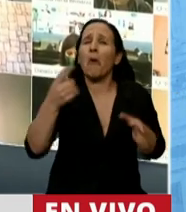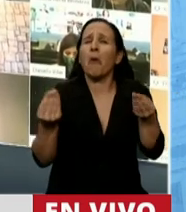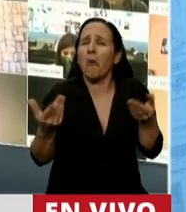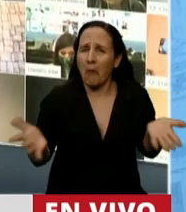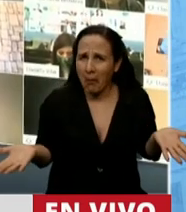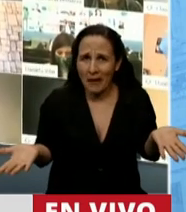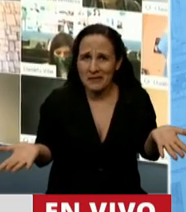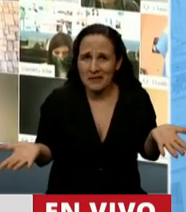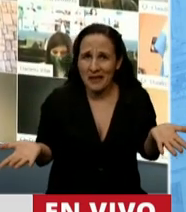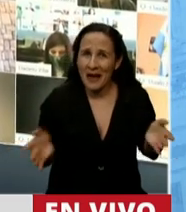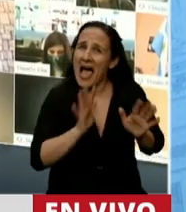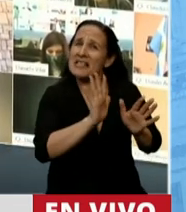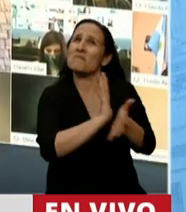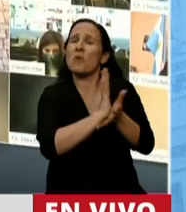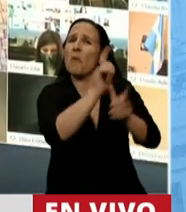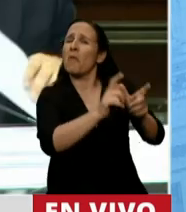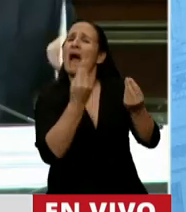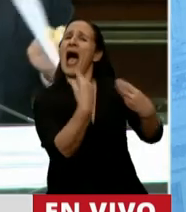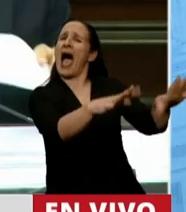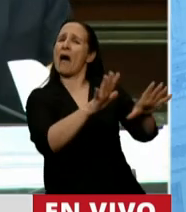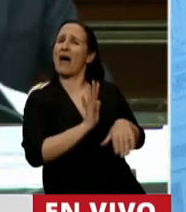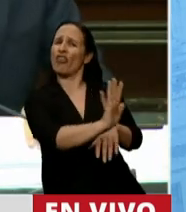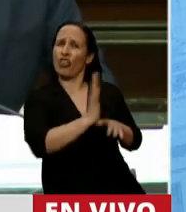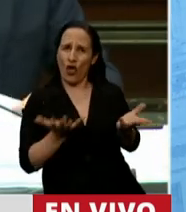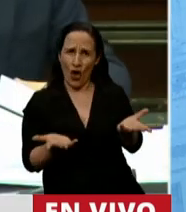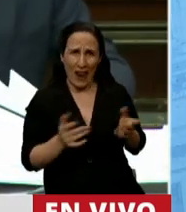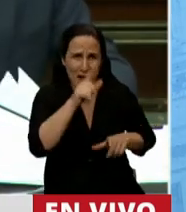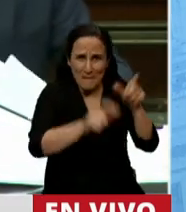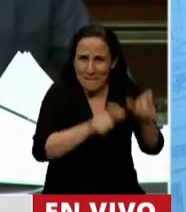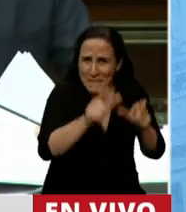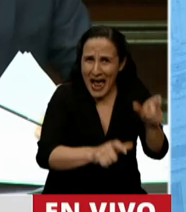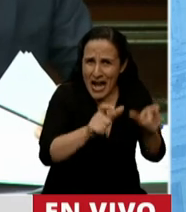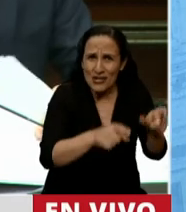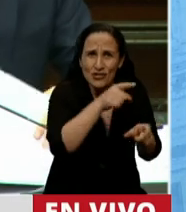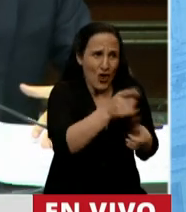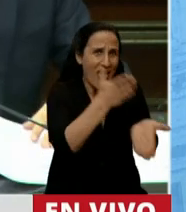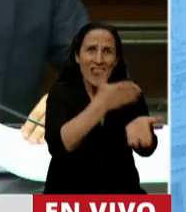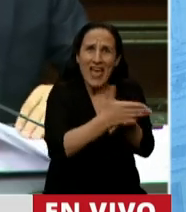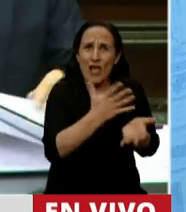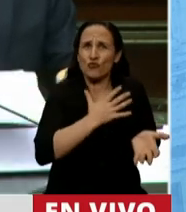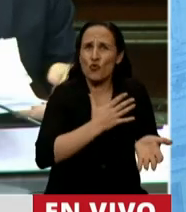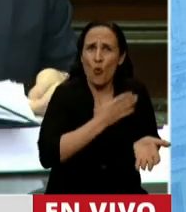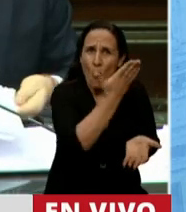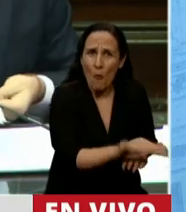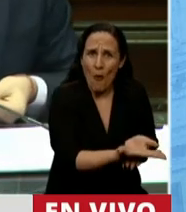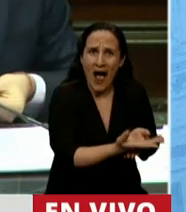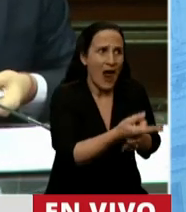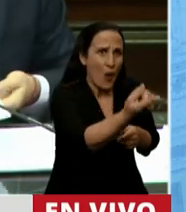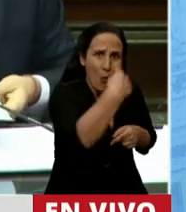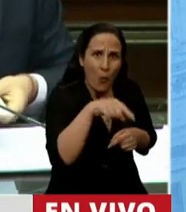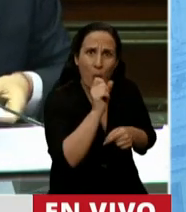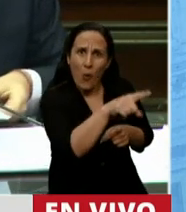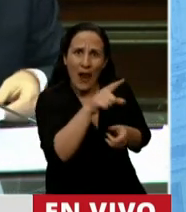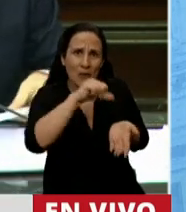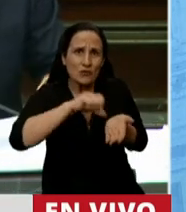mantener en el abandono a estas personas a las cuales se les está privando del derecho humano a reingresar a su